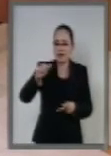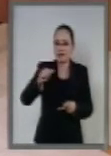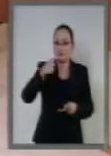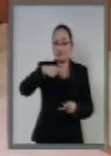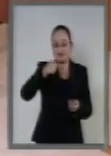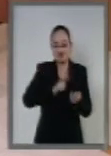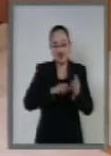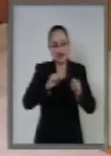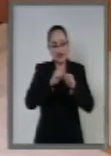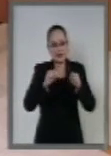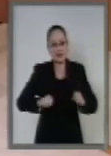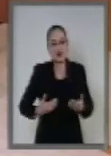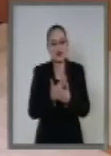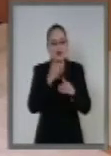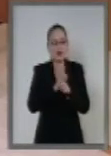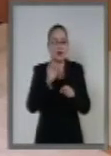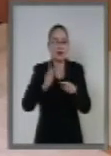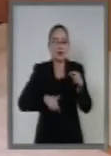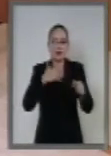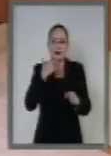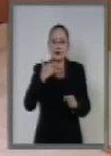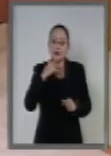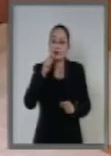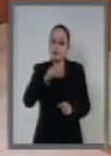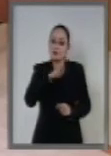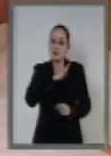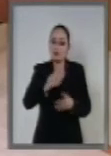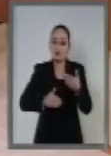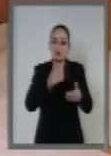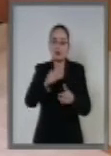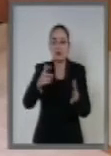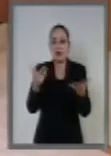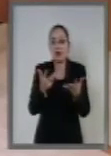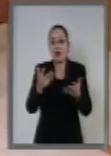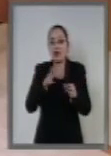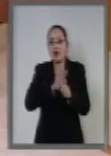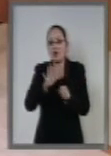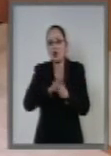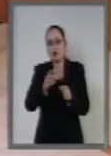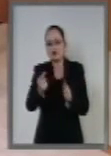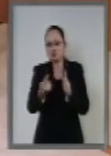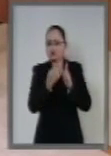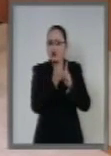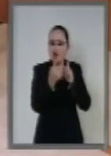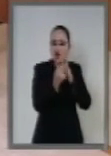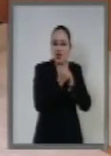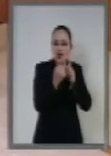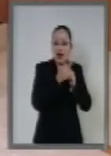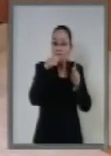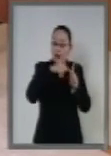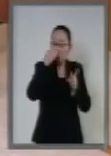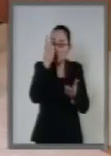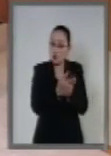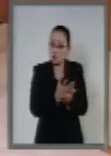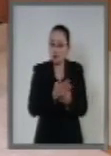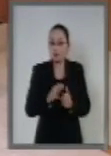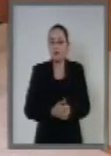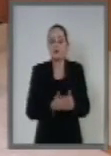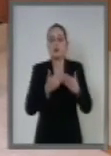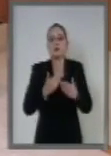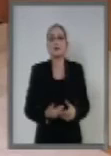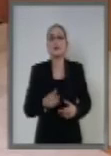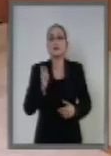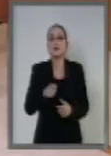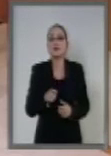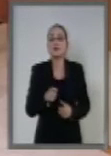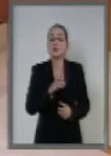Anticorrupción y así pueda operar como una especie de ventanilla única ciudadana. En conclusión, podemos